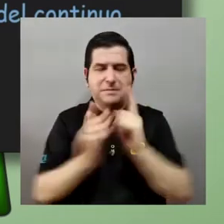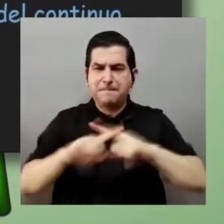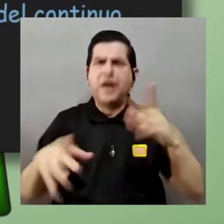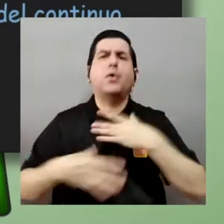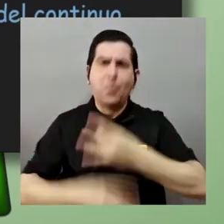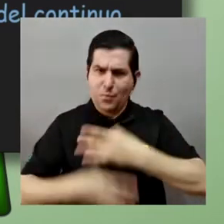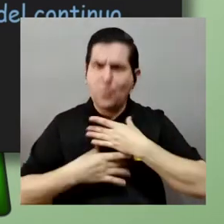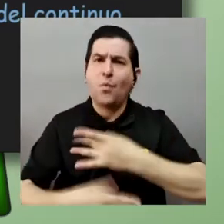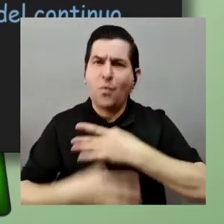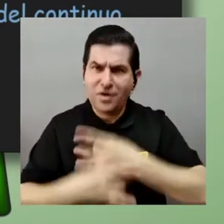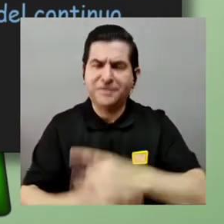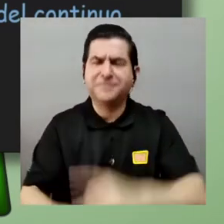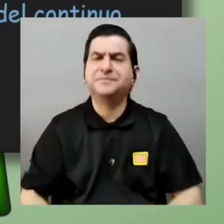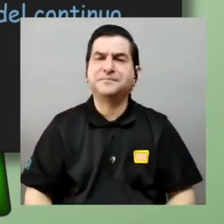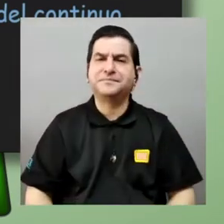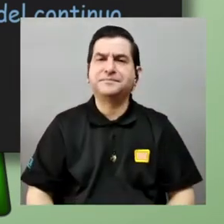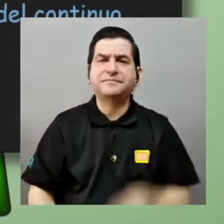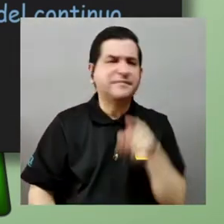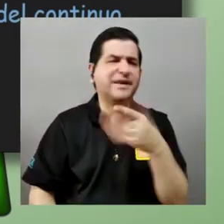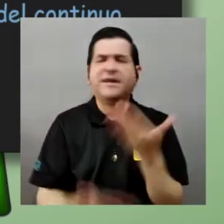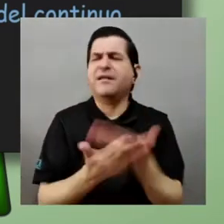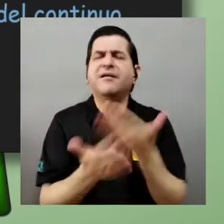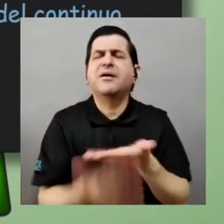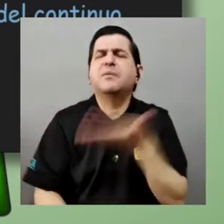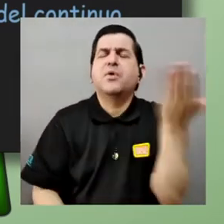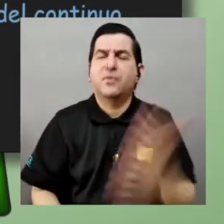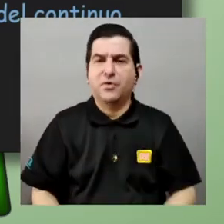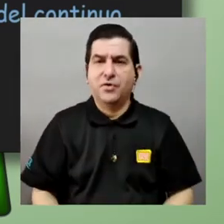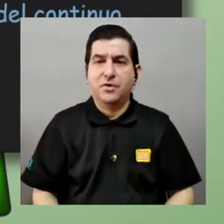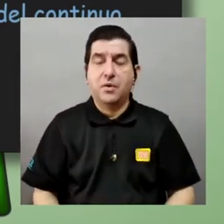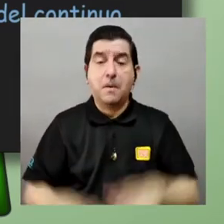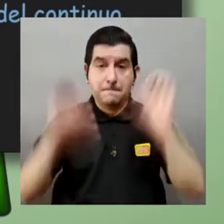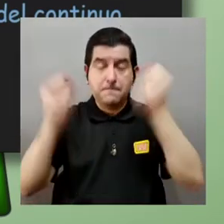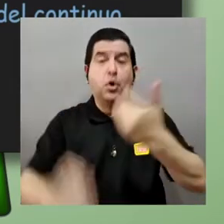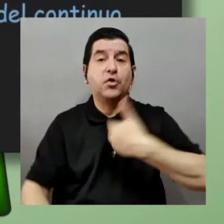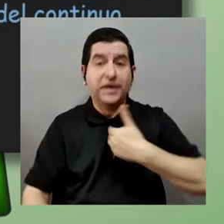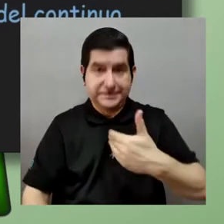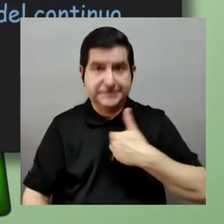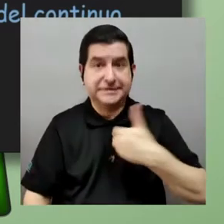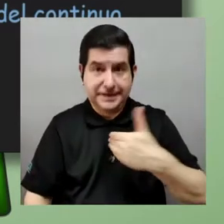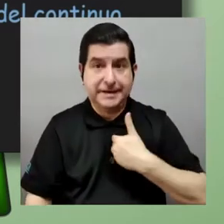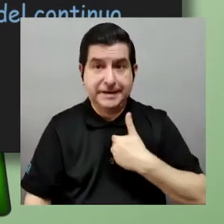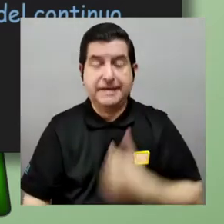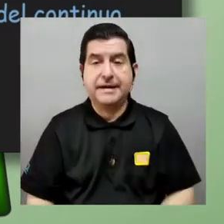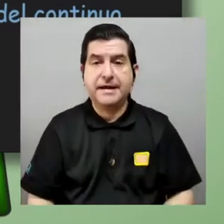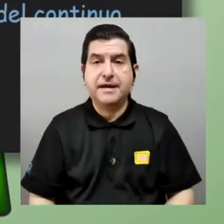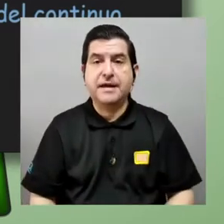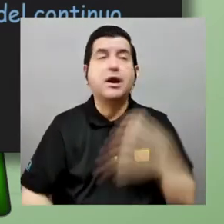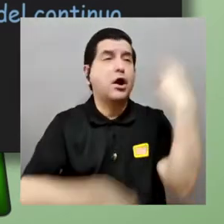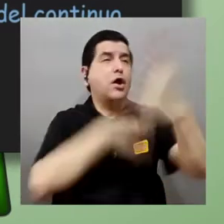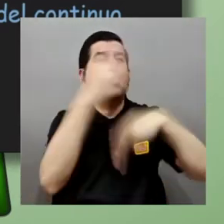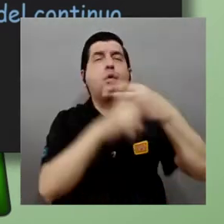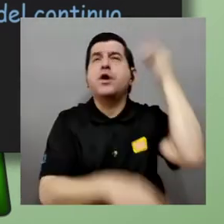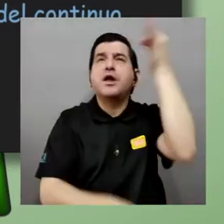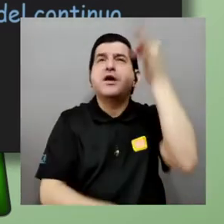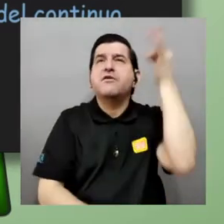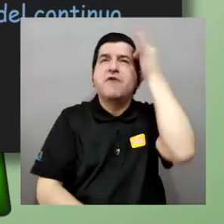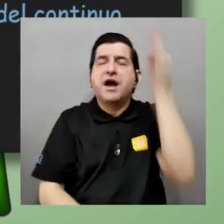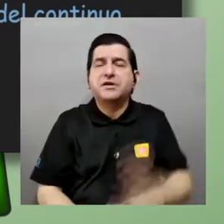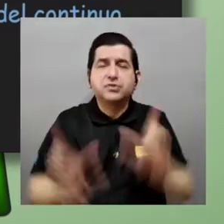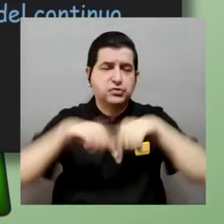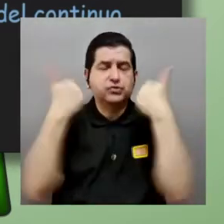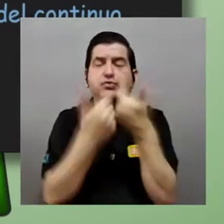y entonces qué fue lo que él mostró en el fondo él mostró que podíamos tener universos de la teoría de conjuntos donde algunos